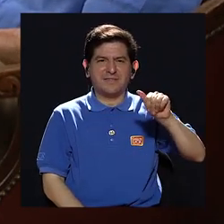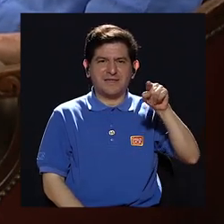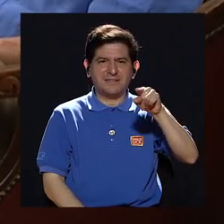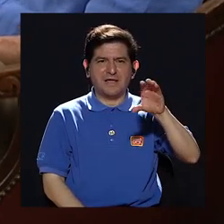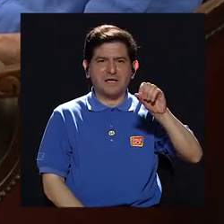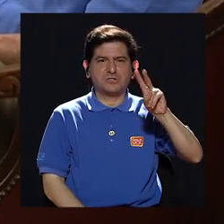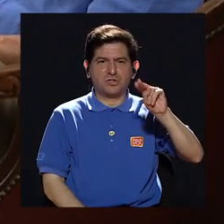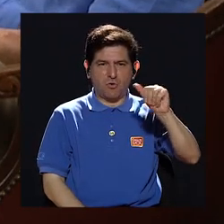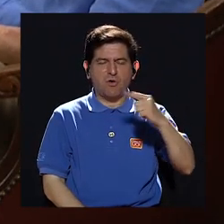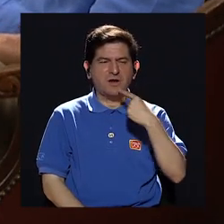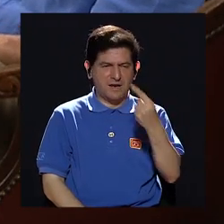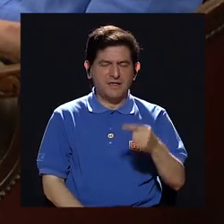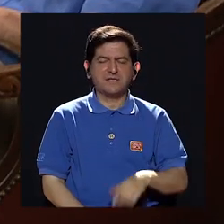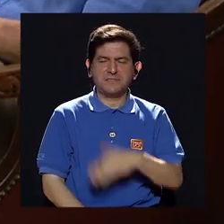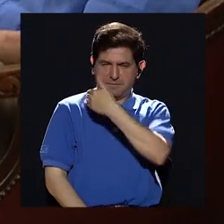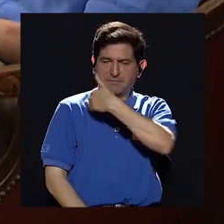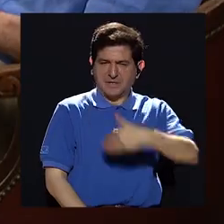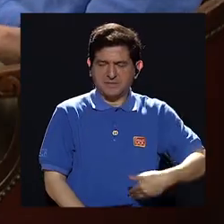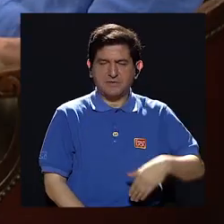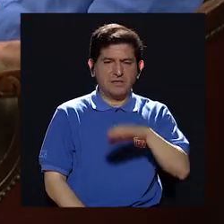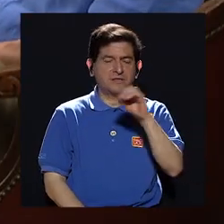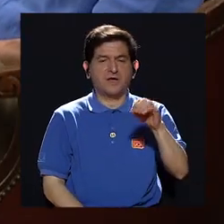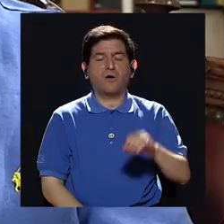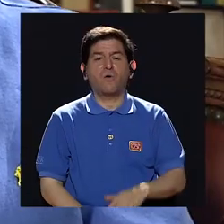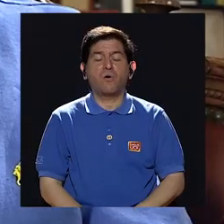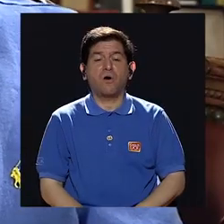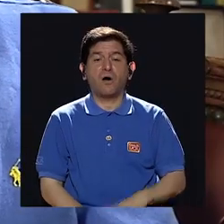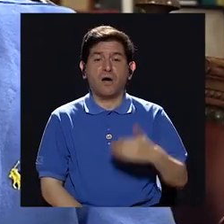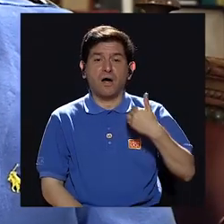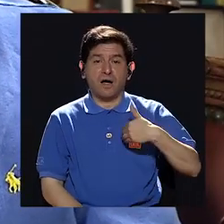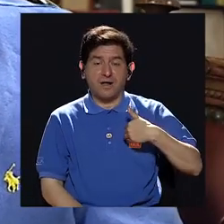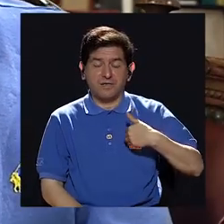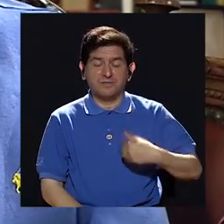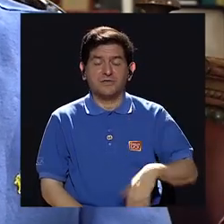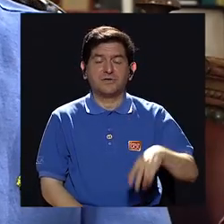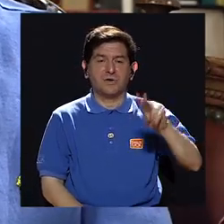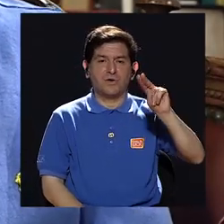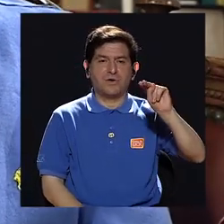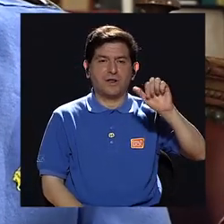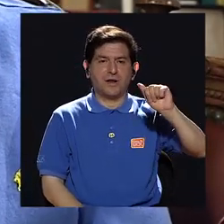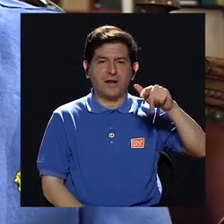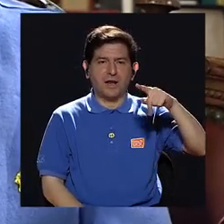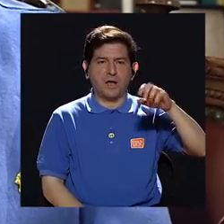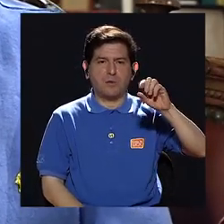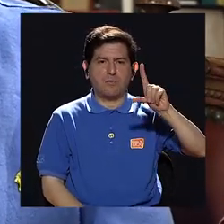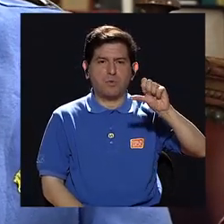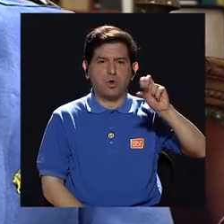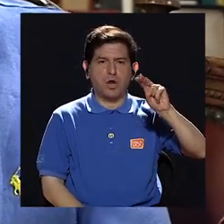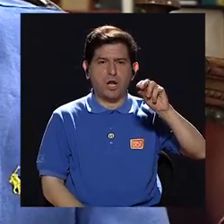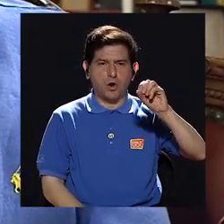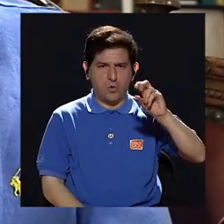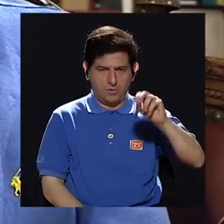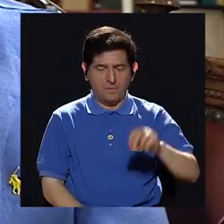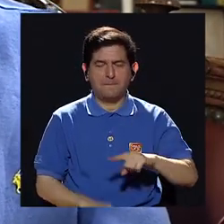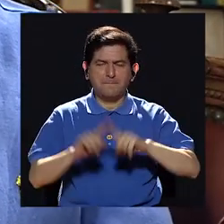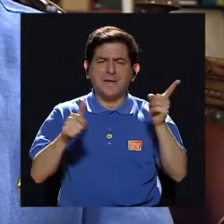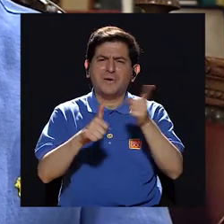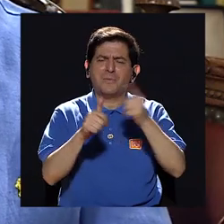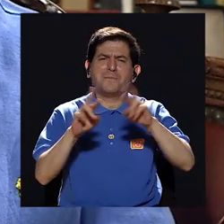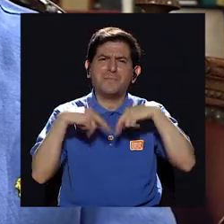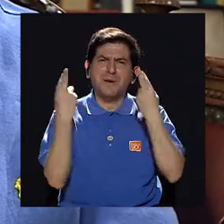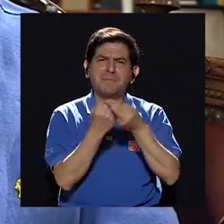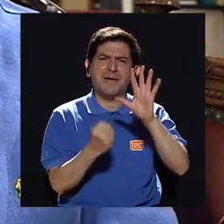presidente Ascona y a don Napoleón le decía don Napoleón pero vamos a ver en la primera reunión de los cinco